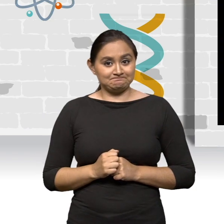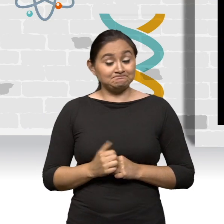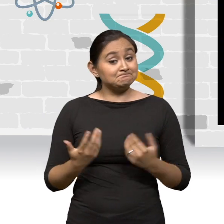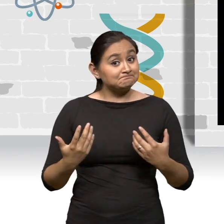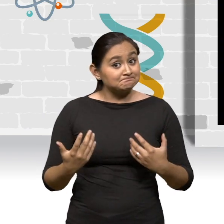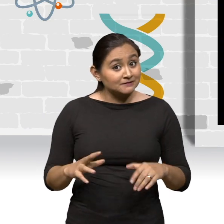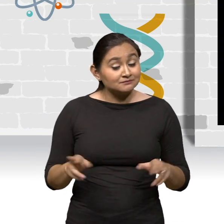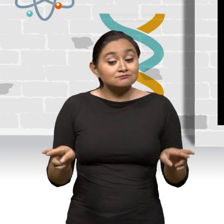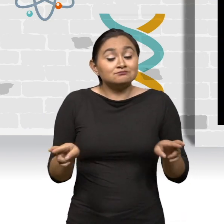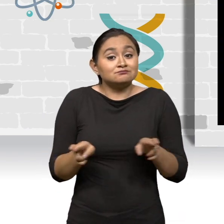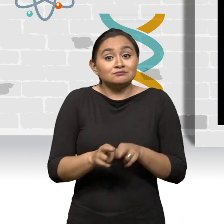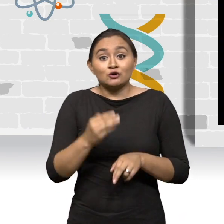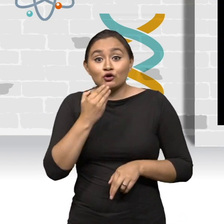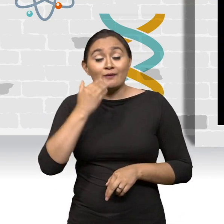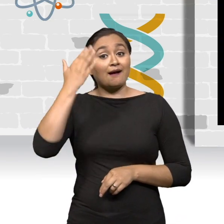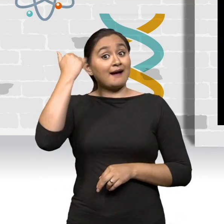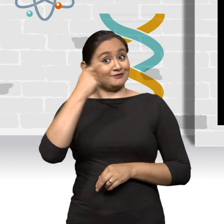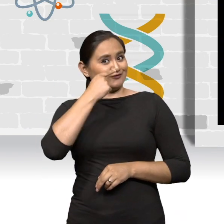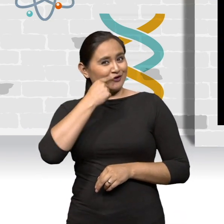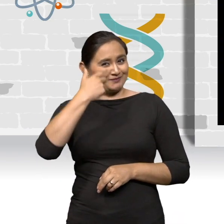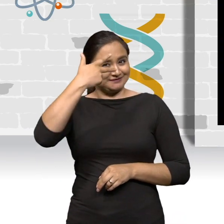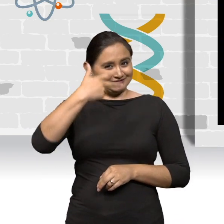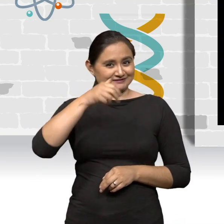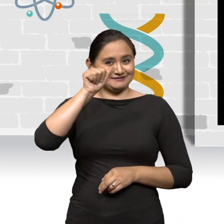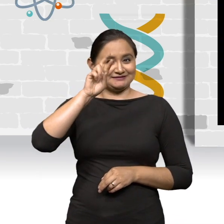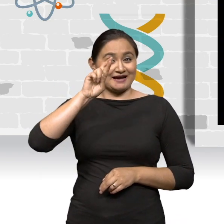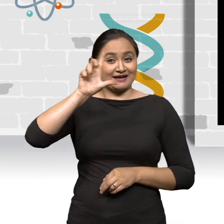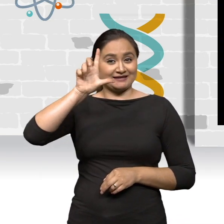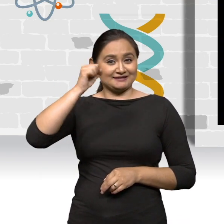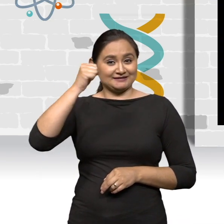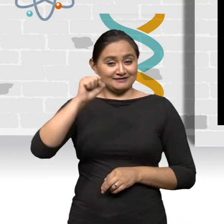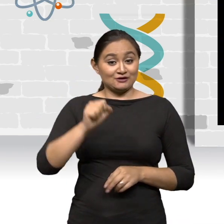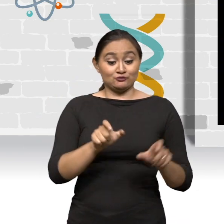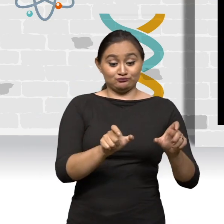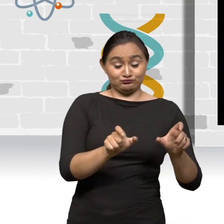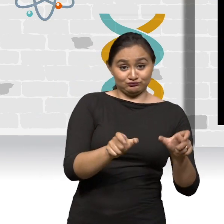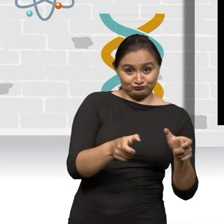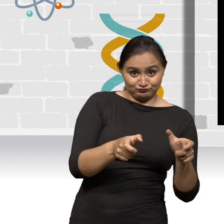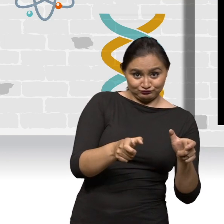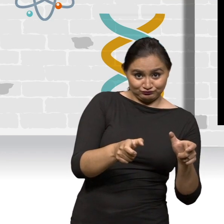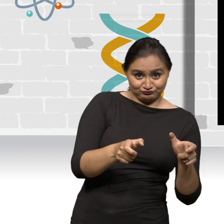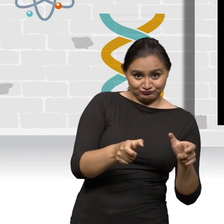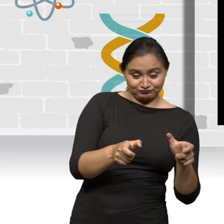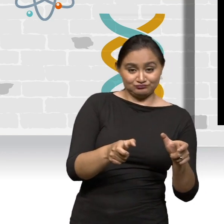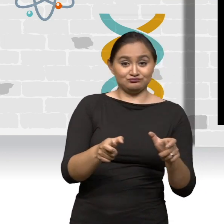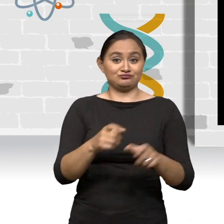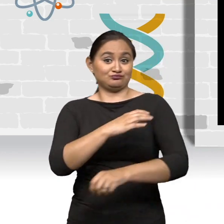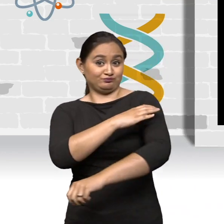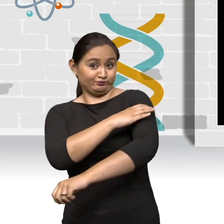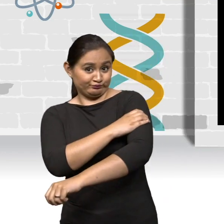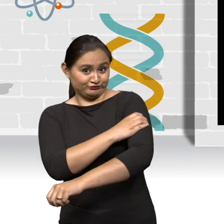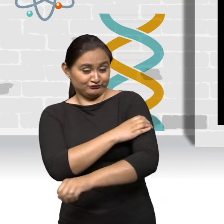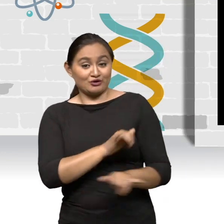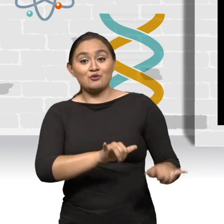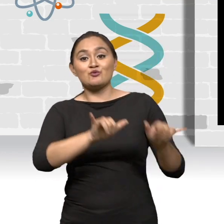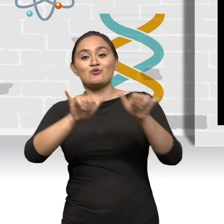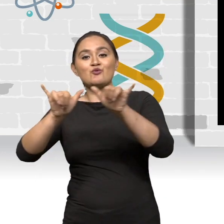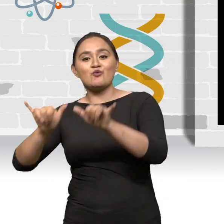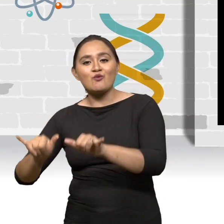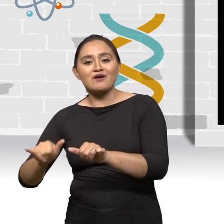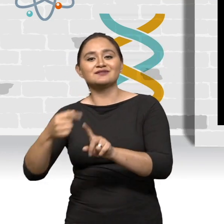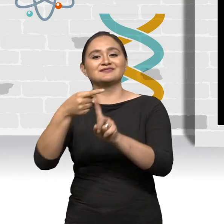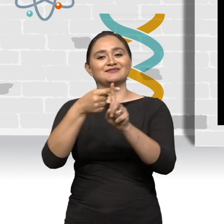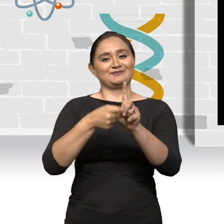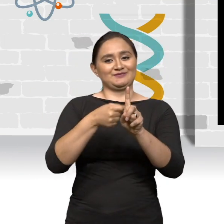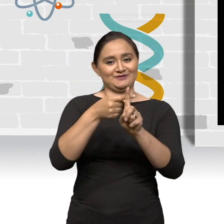resumen, hoy hemos aprendido que Charles descubrió que al mantener constante la cantidad de gas y la presión, el volumen es directamente